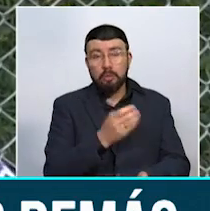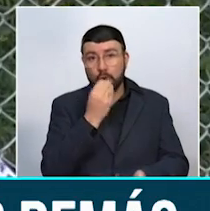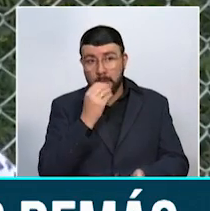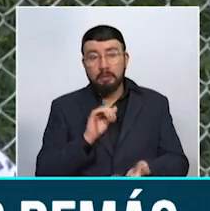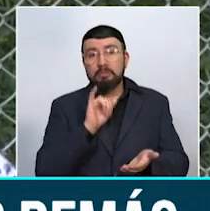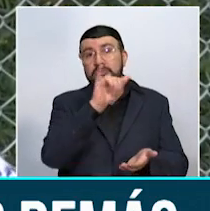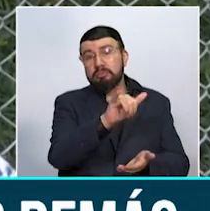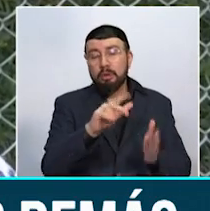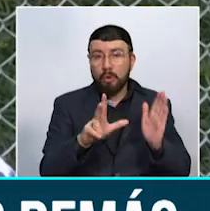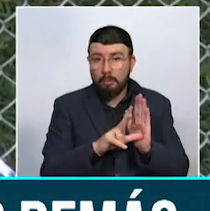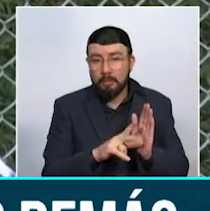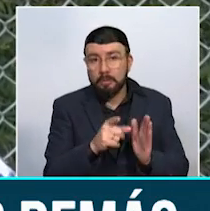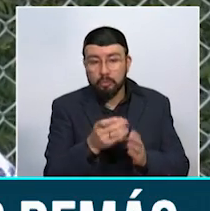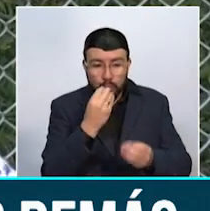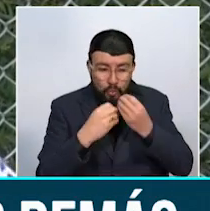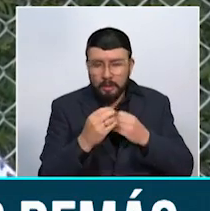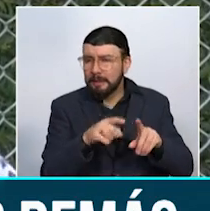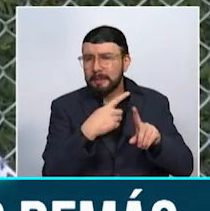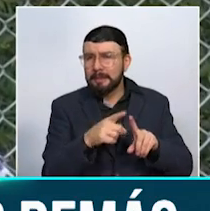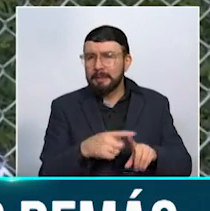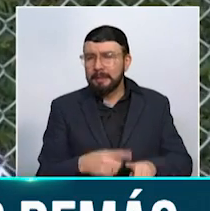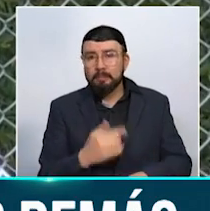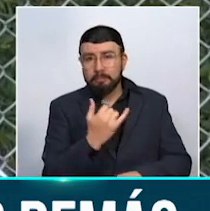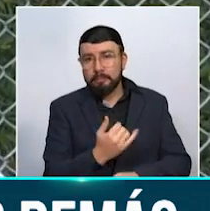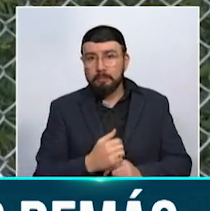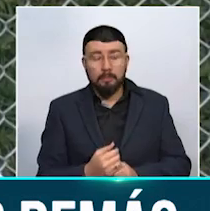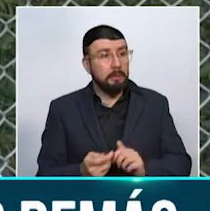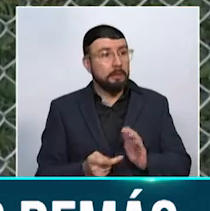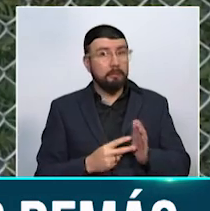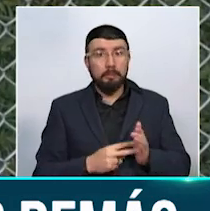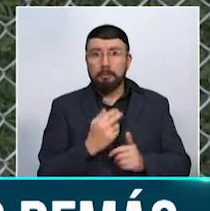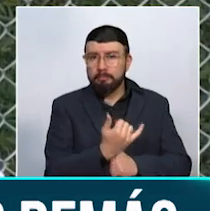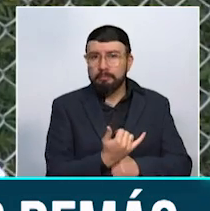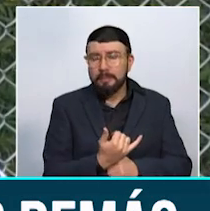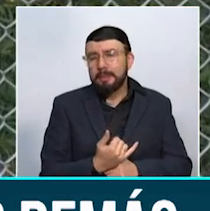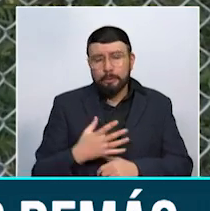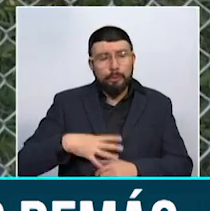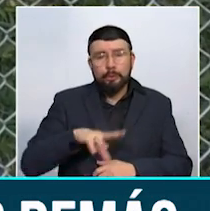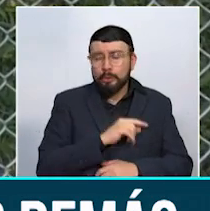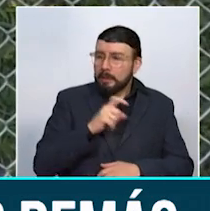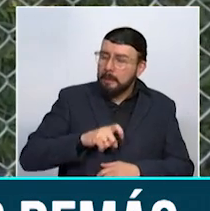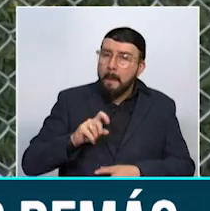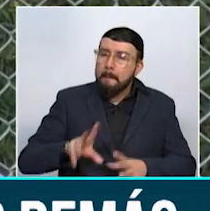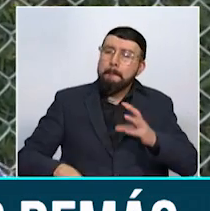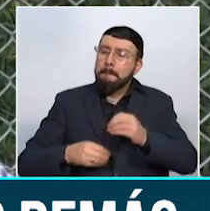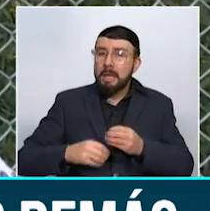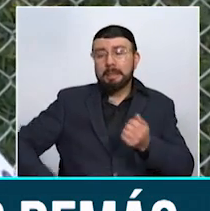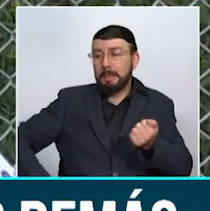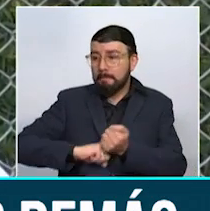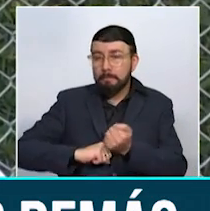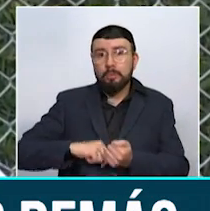hospedaje, alimentación y todo eso, ¿cierto? Entonces, pues realmente eso es lo que necesitamos, más apoyo en general.